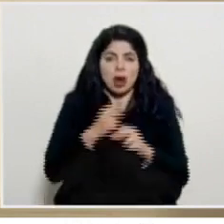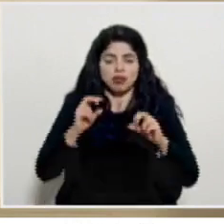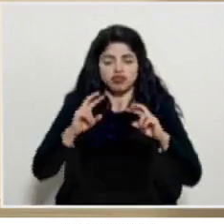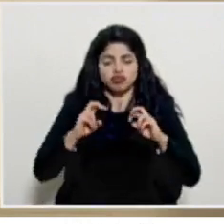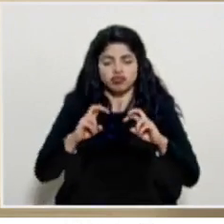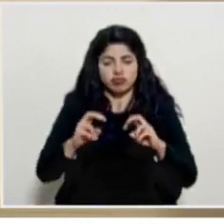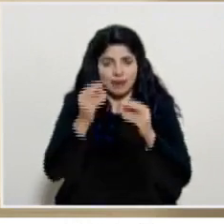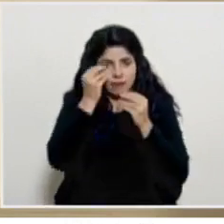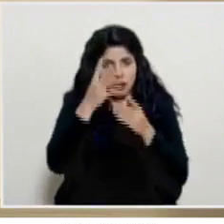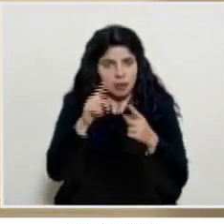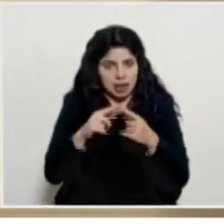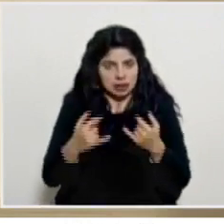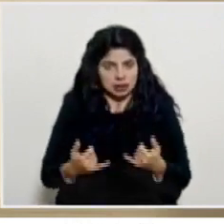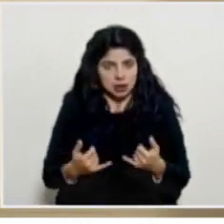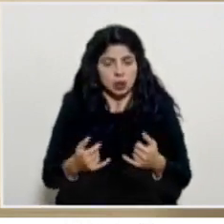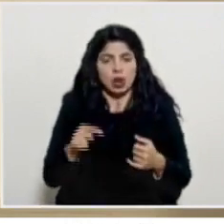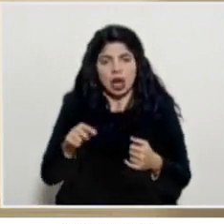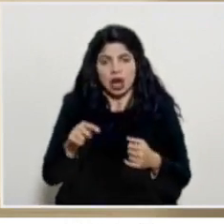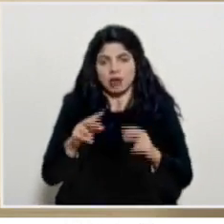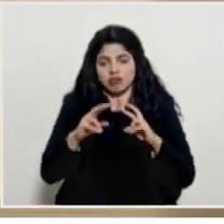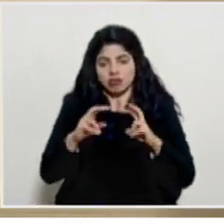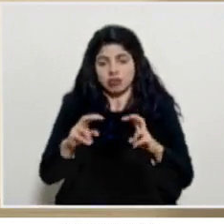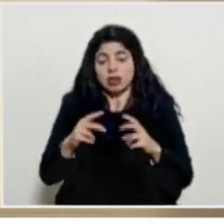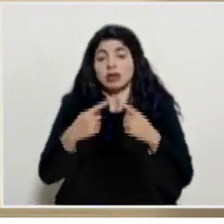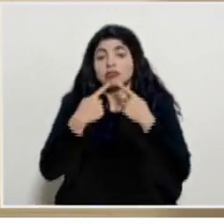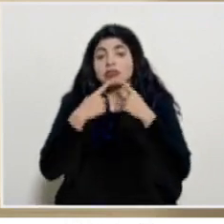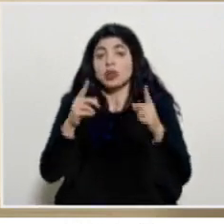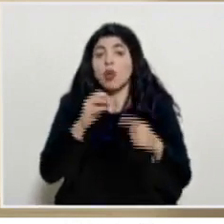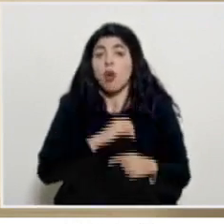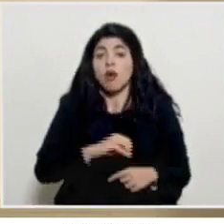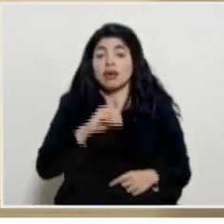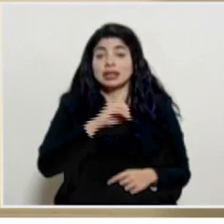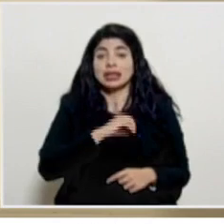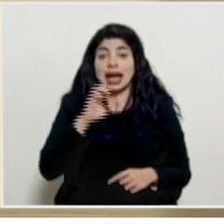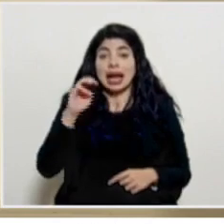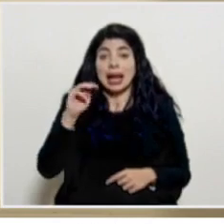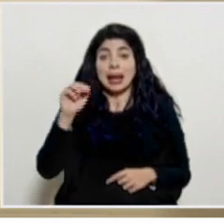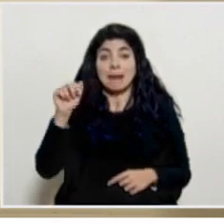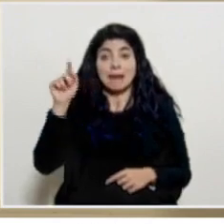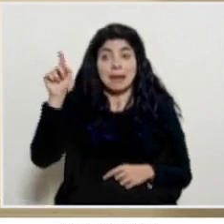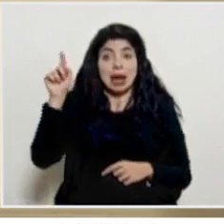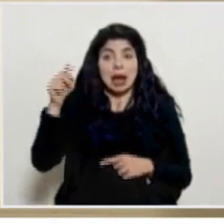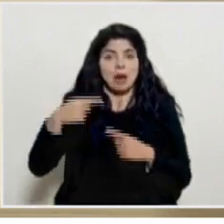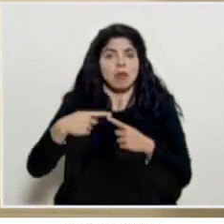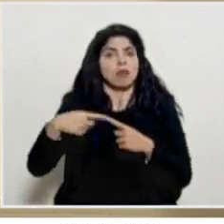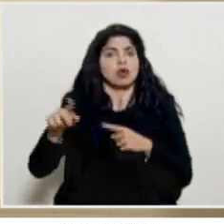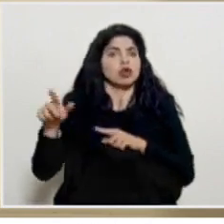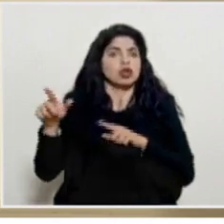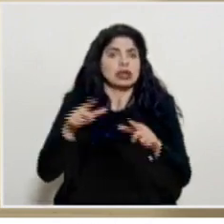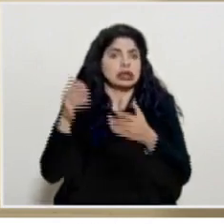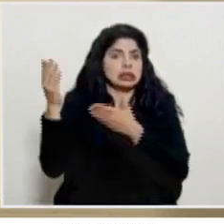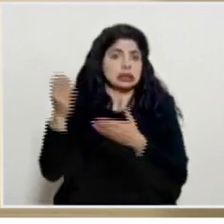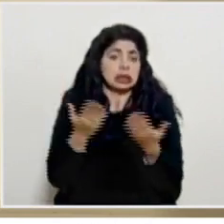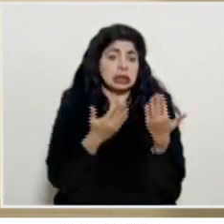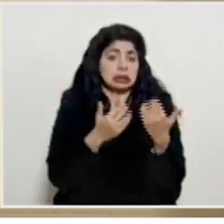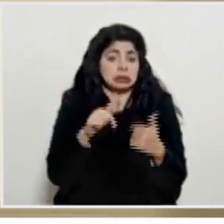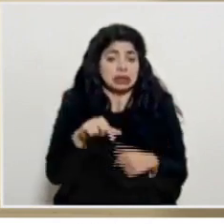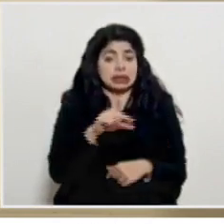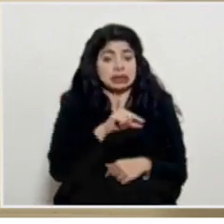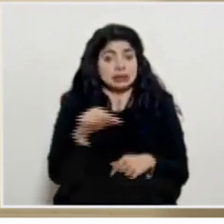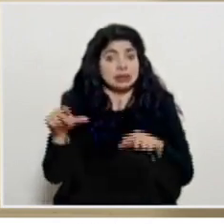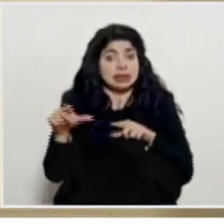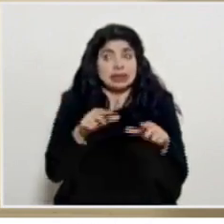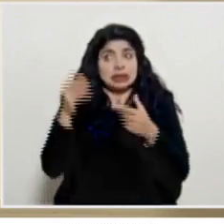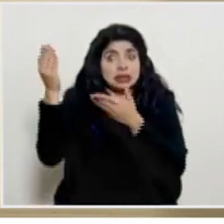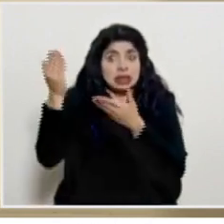que hay hasta el momento el pronunciamiento oficial de la de lema estaría pronto a salir uno esperaría que esta semana esté